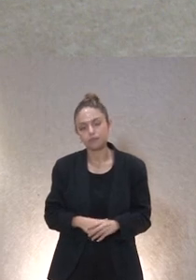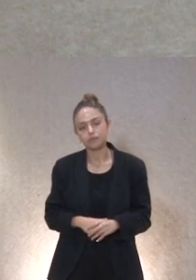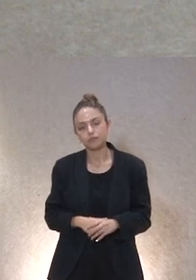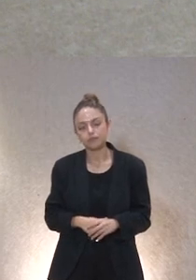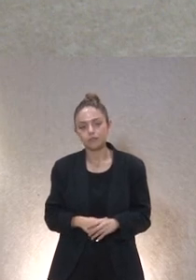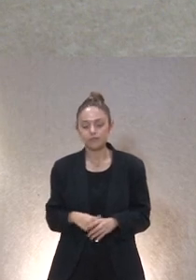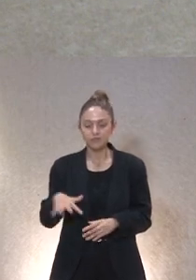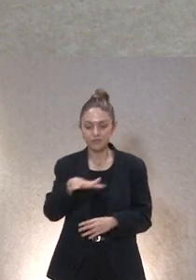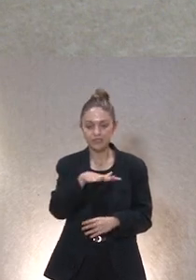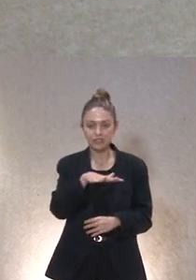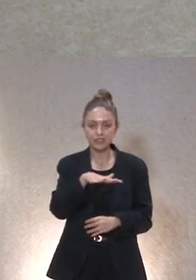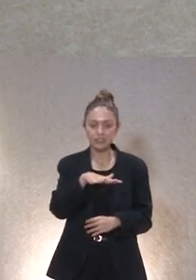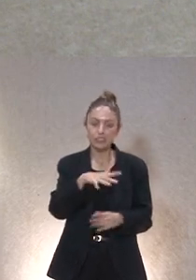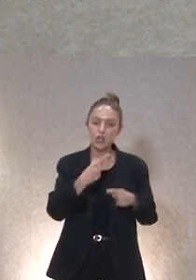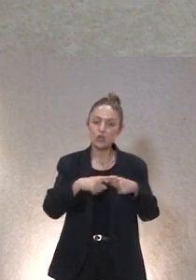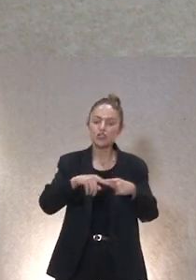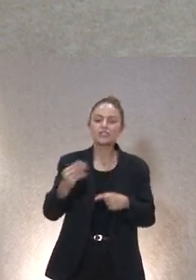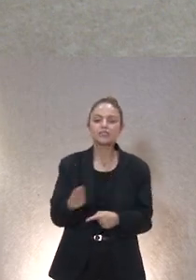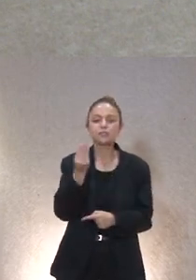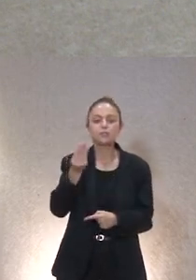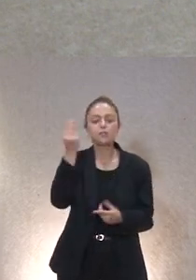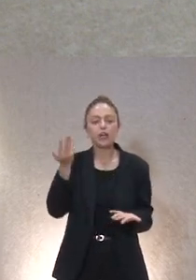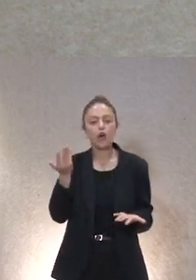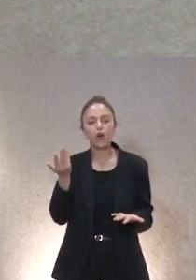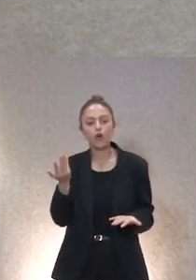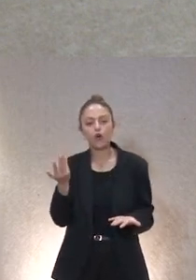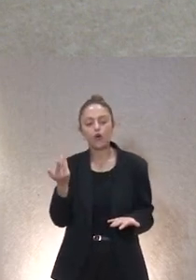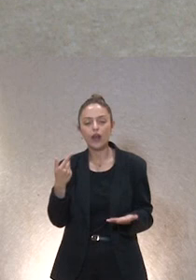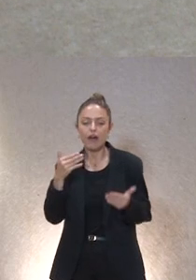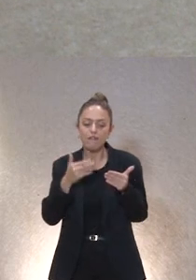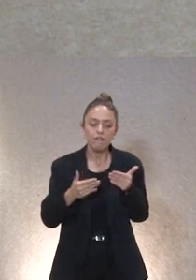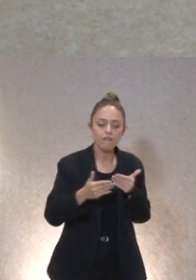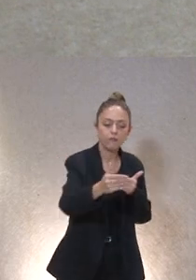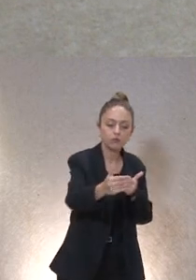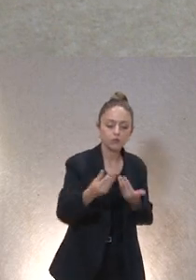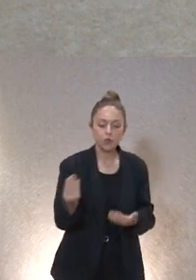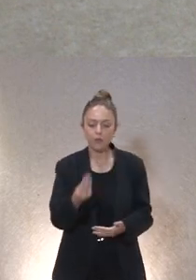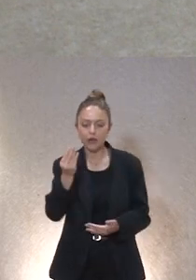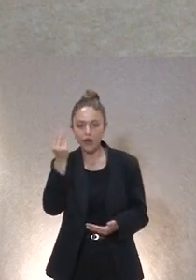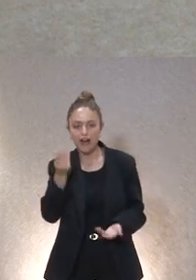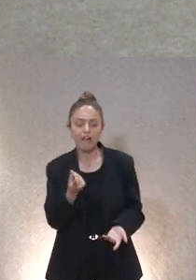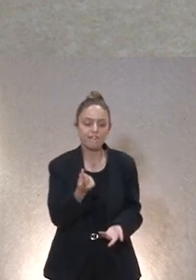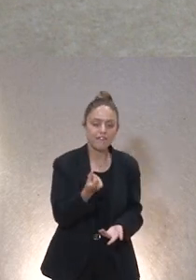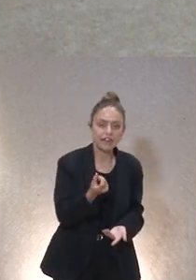espacios de mejora? ¿hacia dónde tendríamos que ir? ¿cómo podemos mejorar? ¿qué nos faltaría?